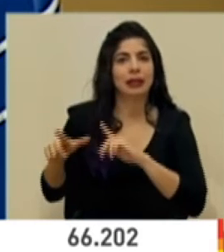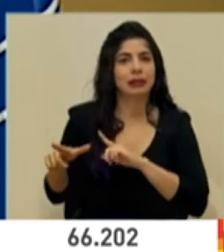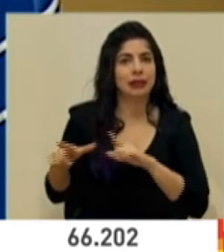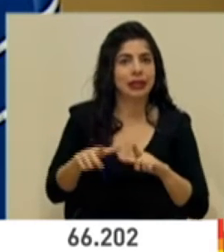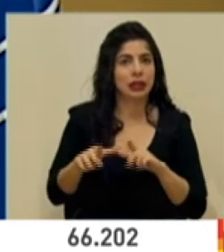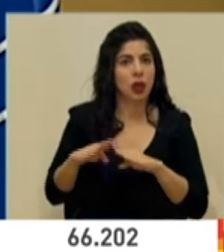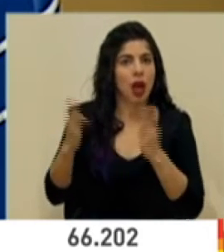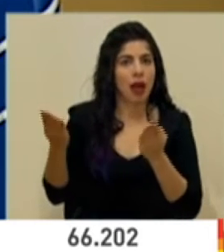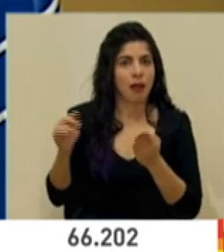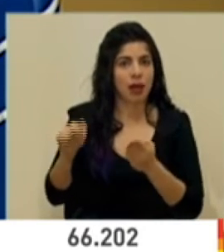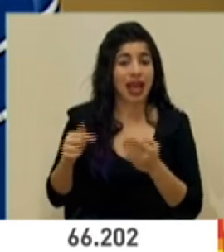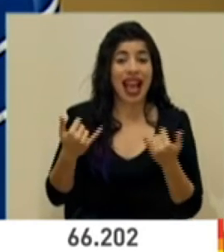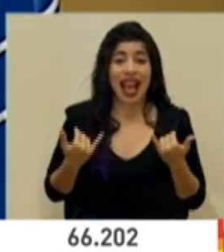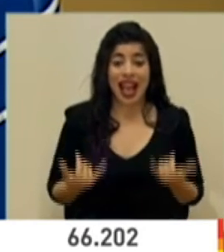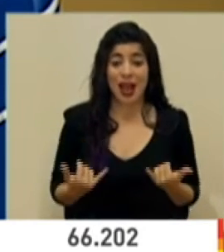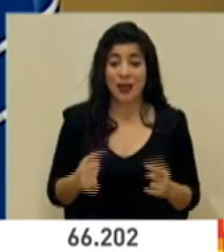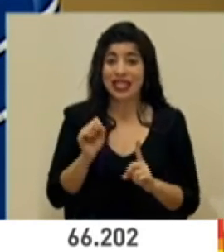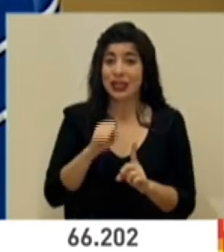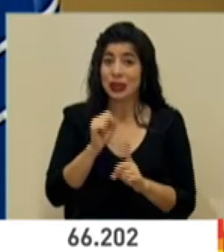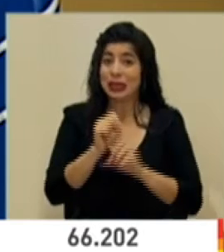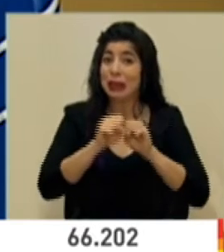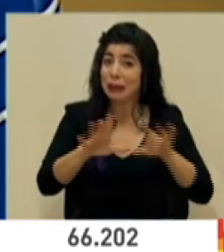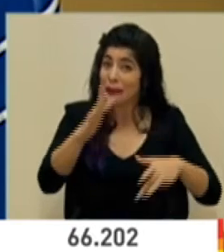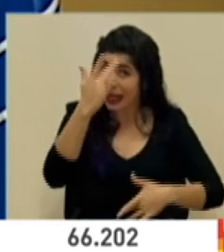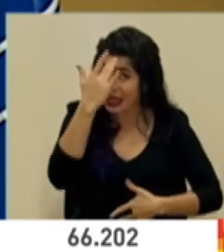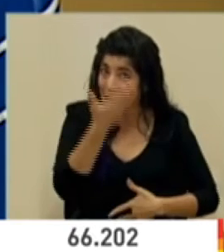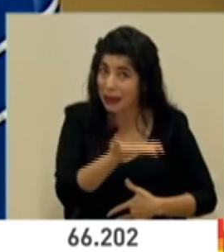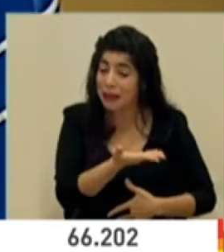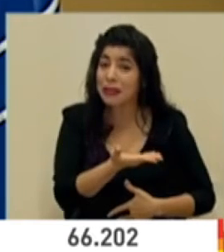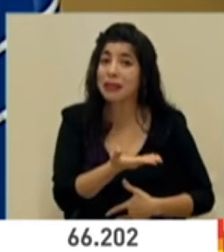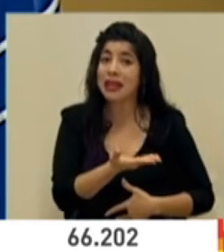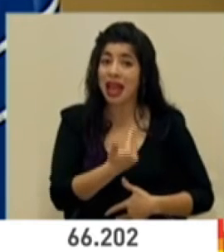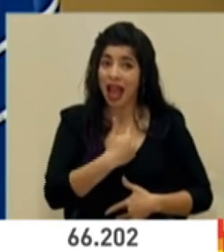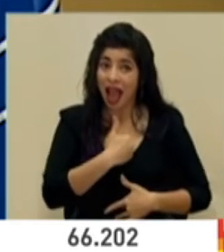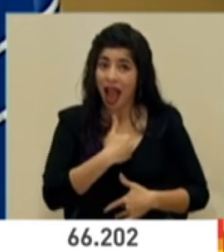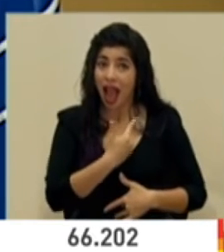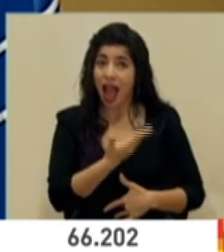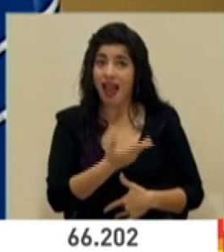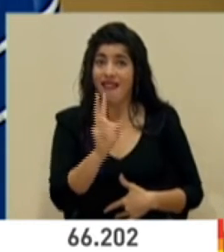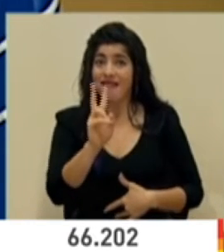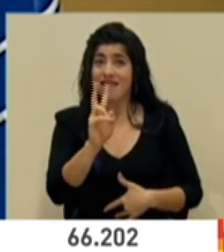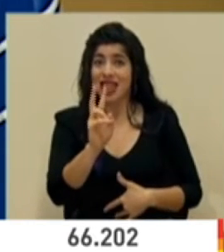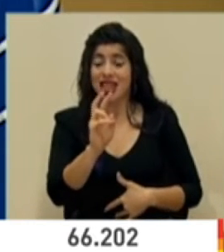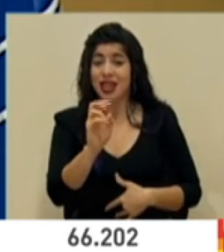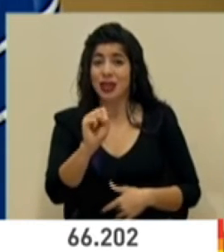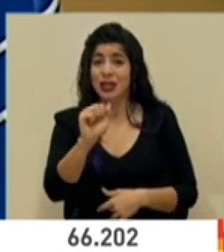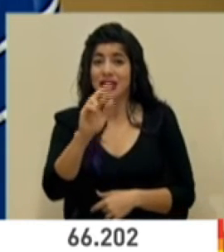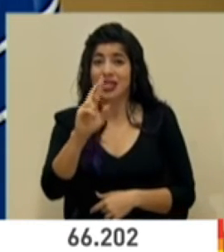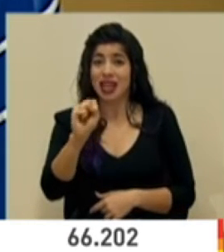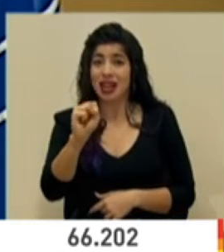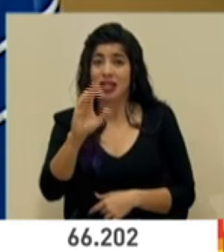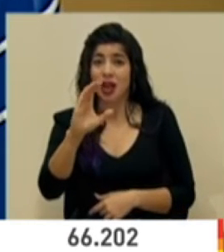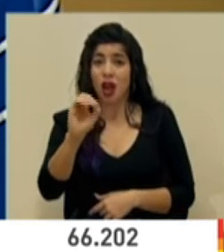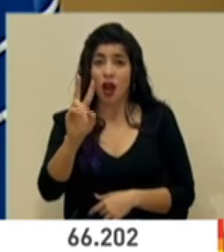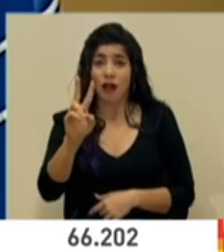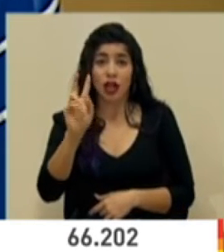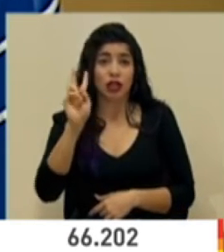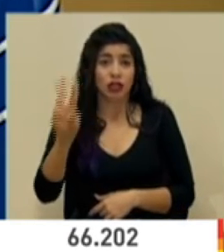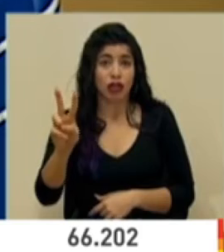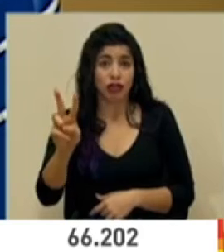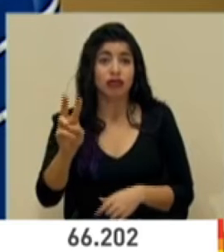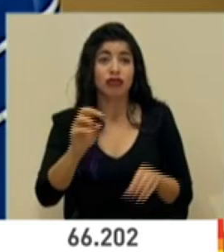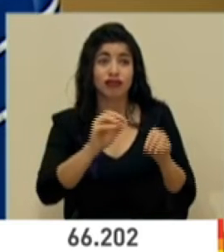estamos en una situación de pandemia con una transmisión del virus SARS-CoV-2 y